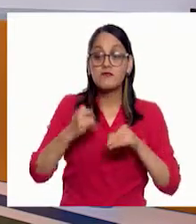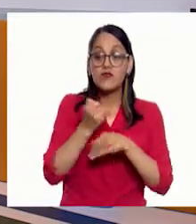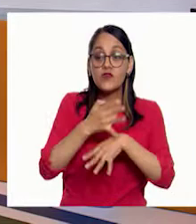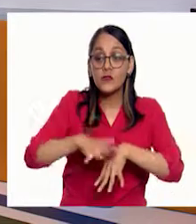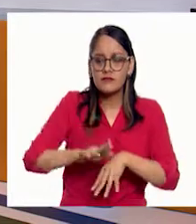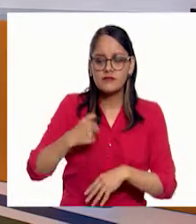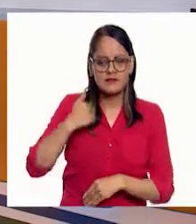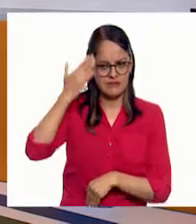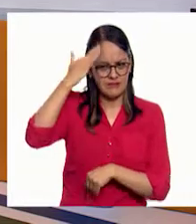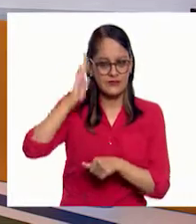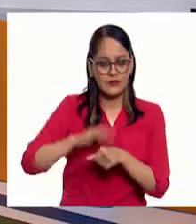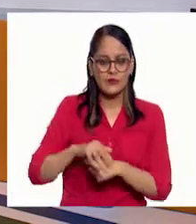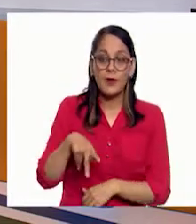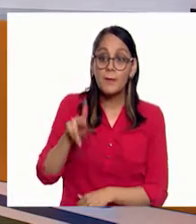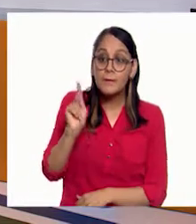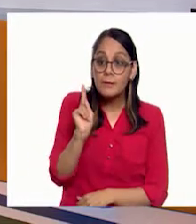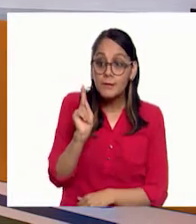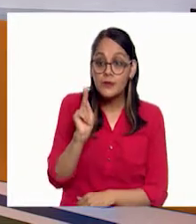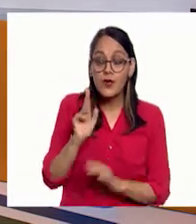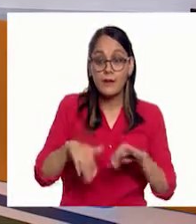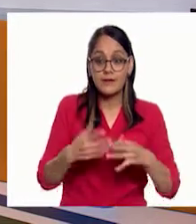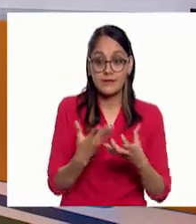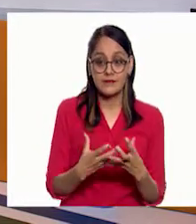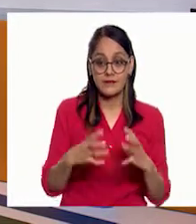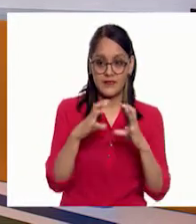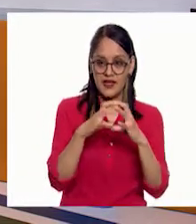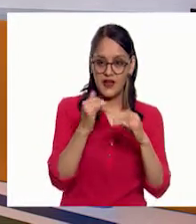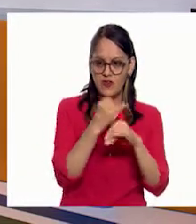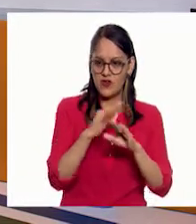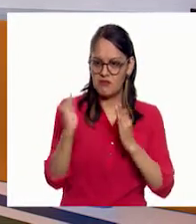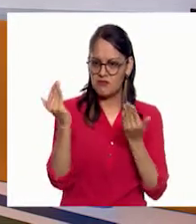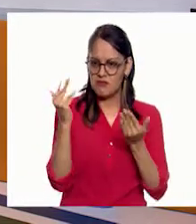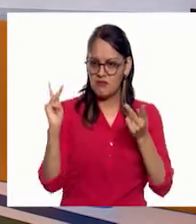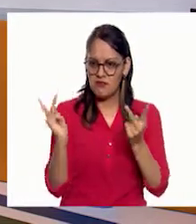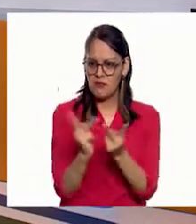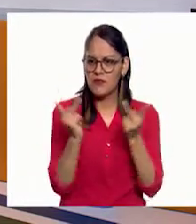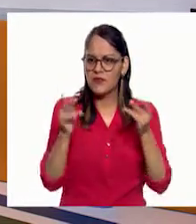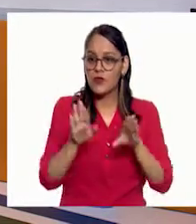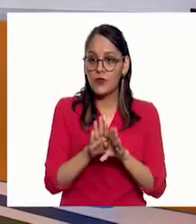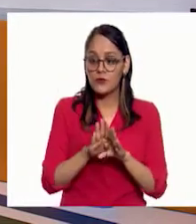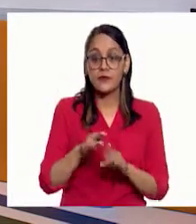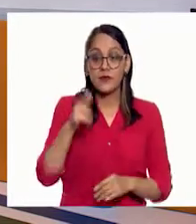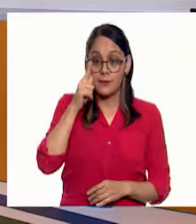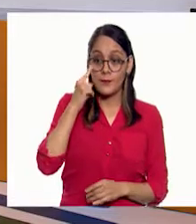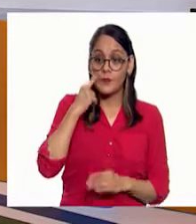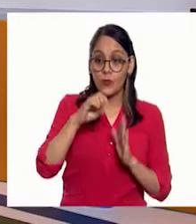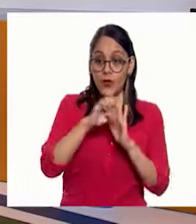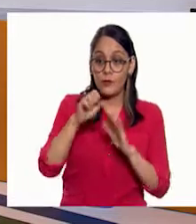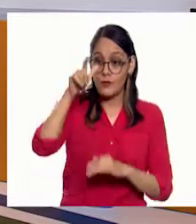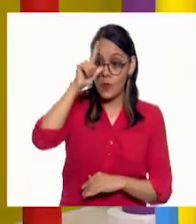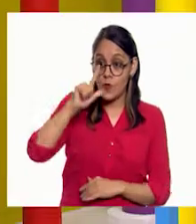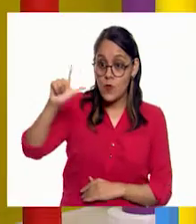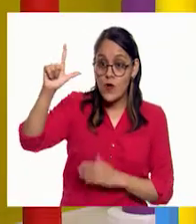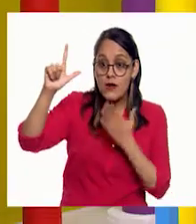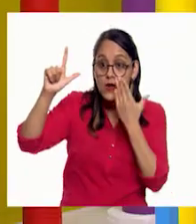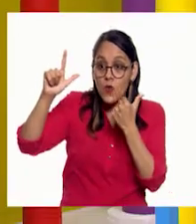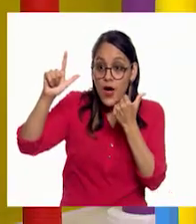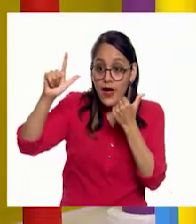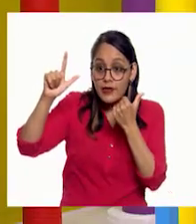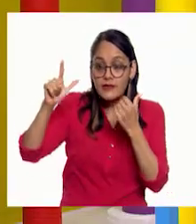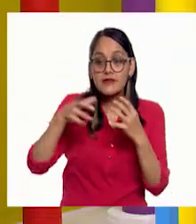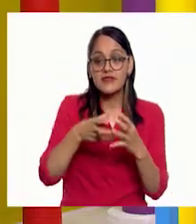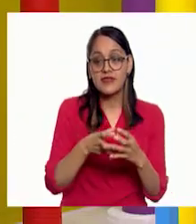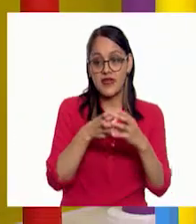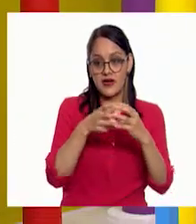explicar o ver esta relación que tiene con la Tierra. Porque sin luna, muchas de las cosas en la Tierra cambiarían. ¿Tanto así?